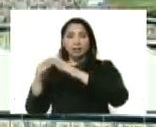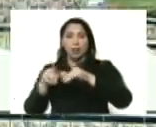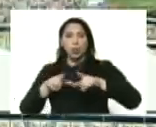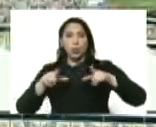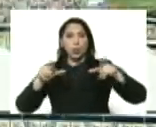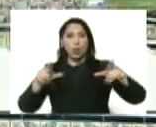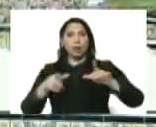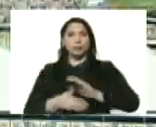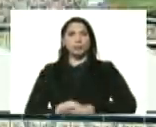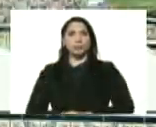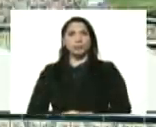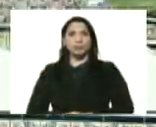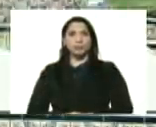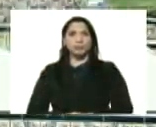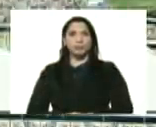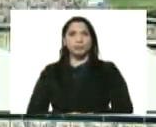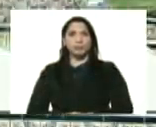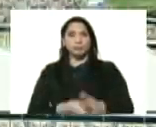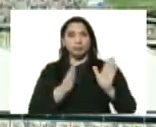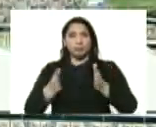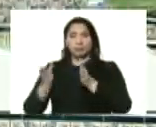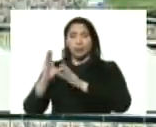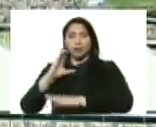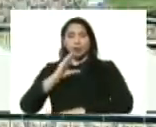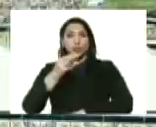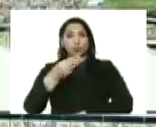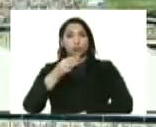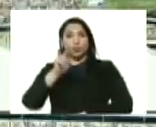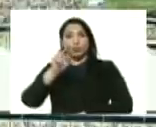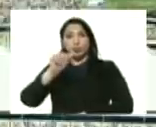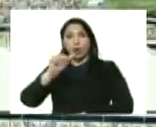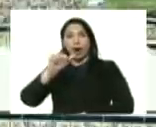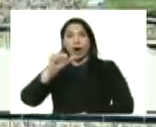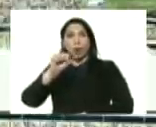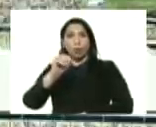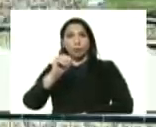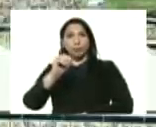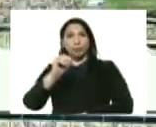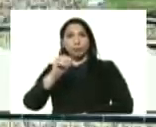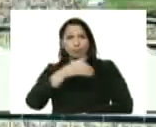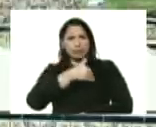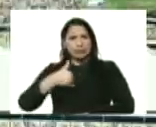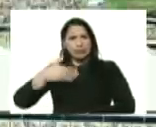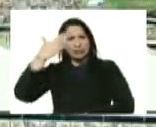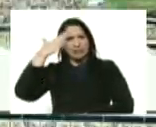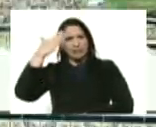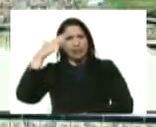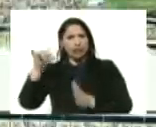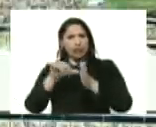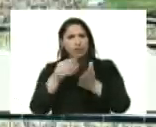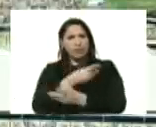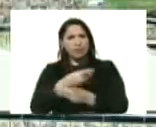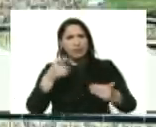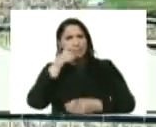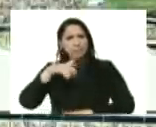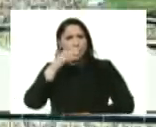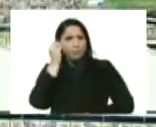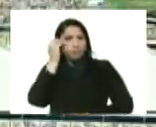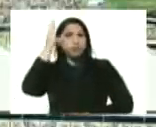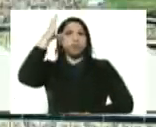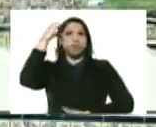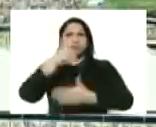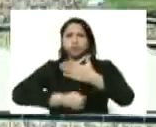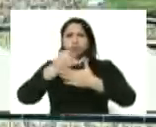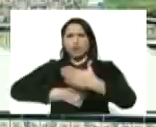pasahuaca de la urbanización Chuao quieren saber dónde está la dignidad de un pueblo su capacidad de